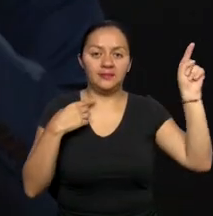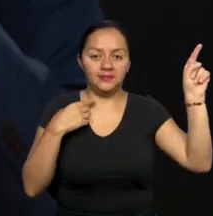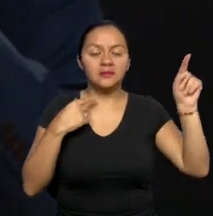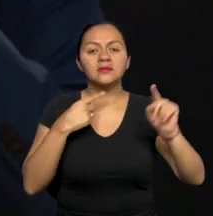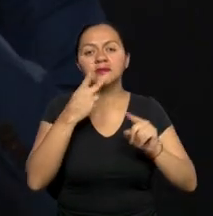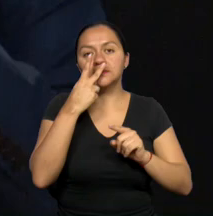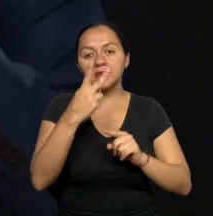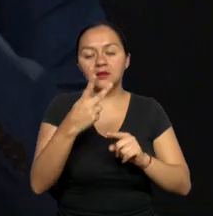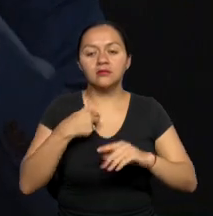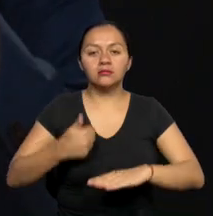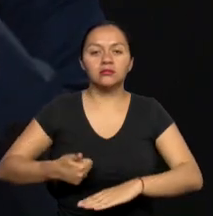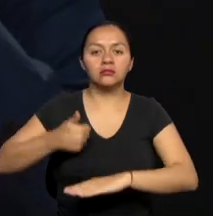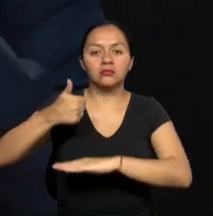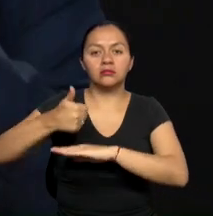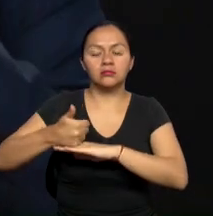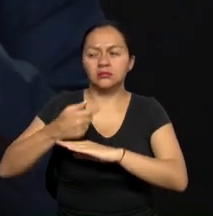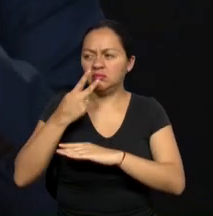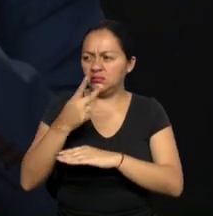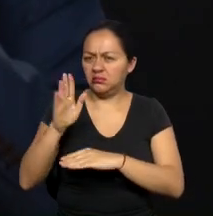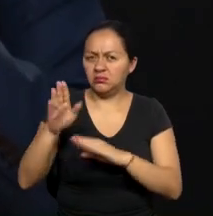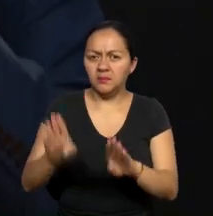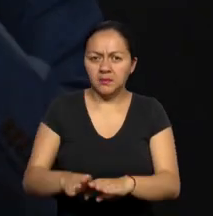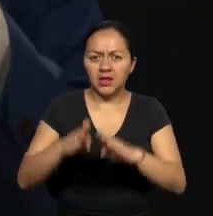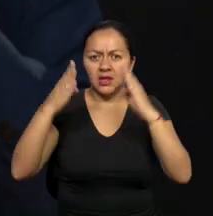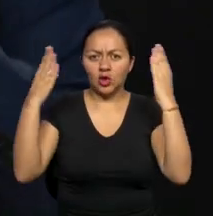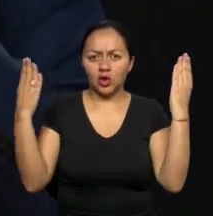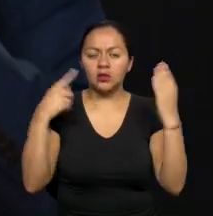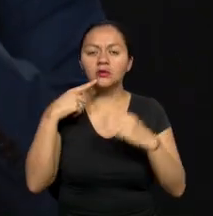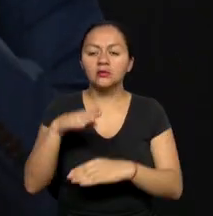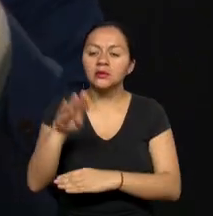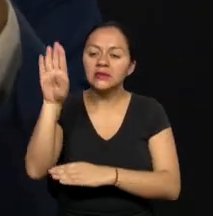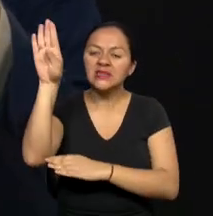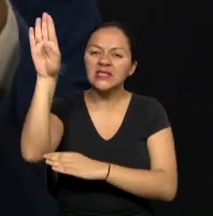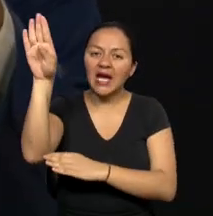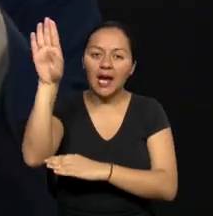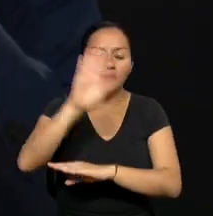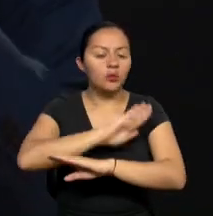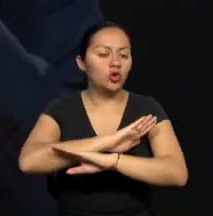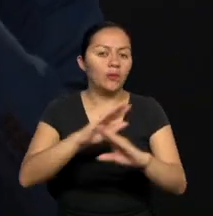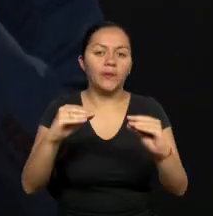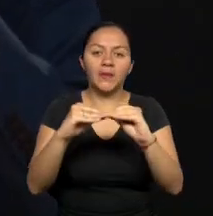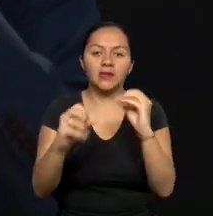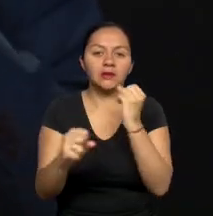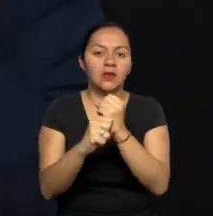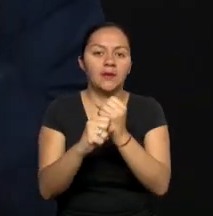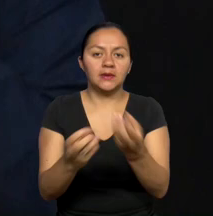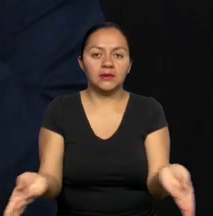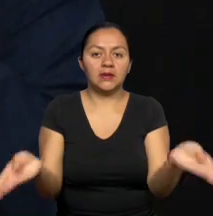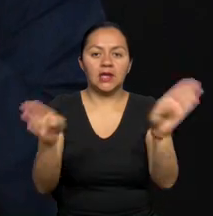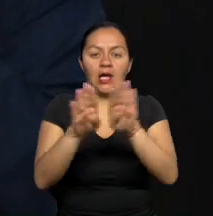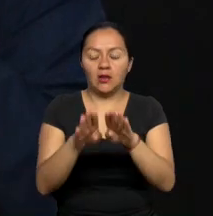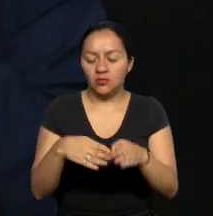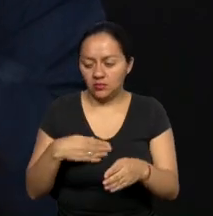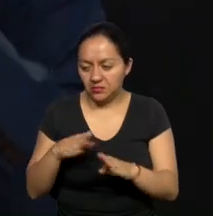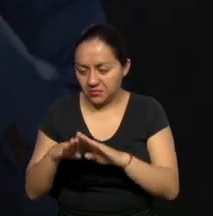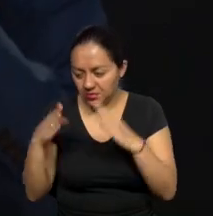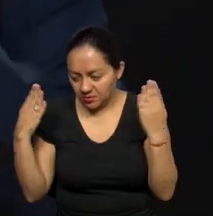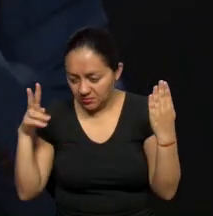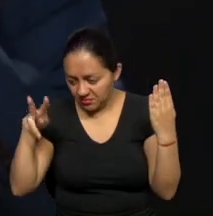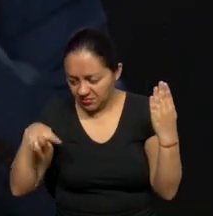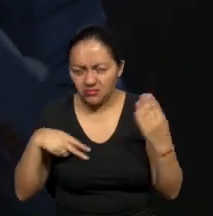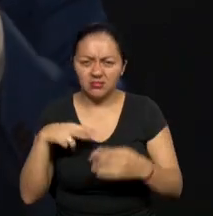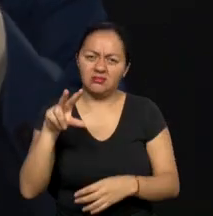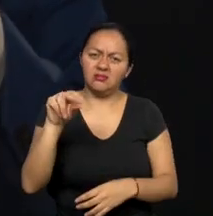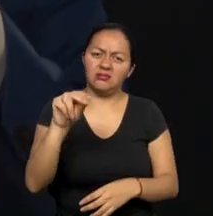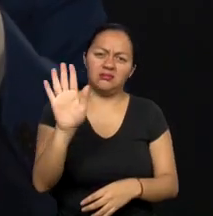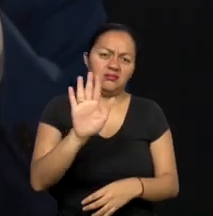estableció un titular medio dramático que decía, SECAP ya no va a poder operar, casi casi. Pero no es así.